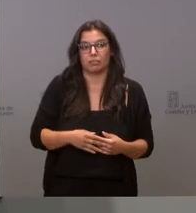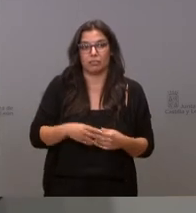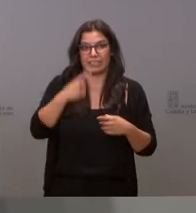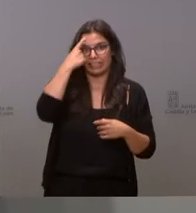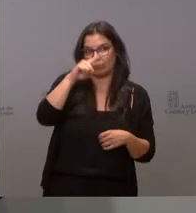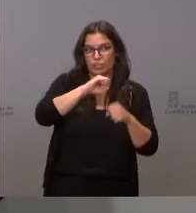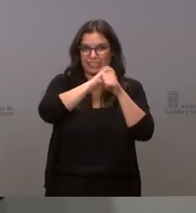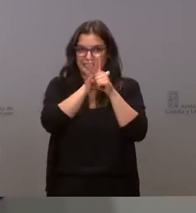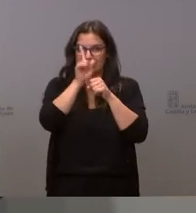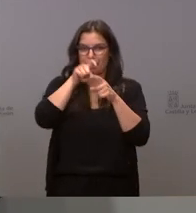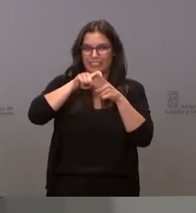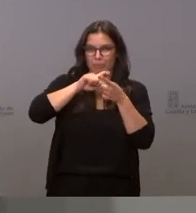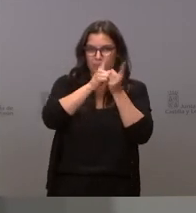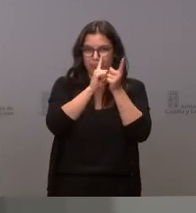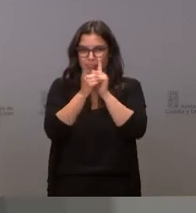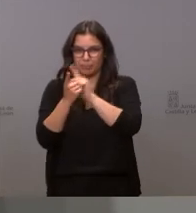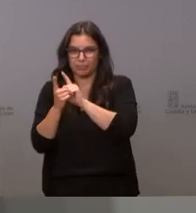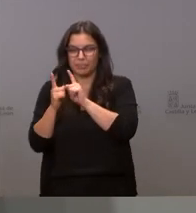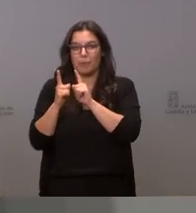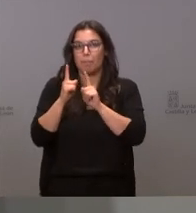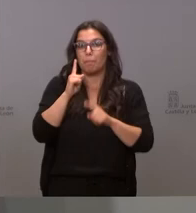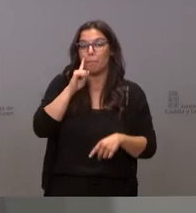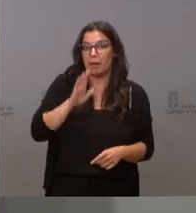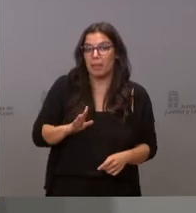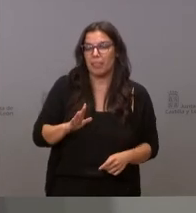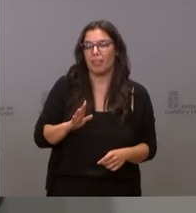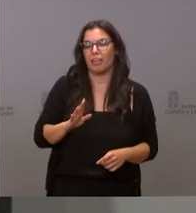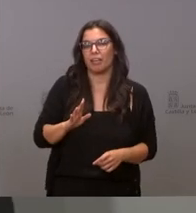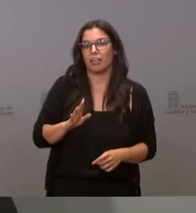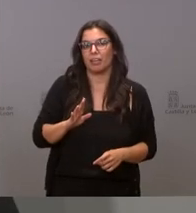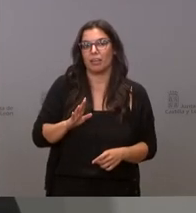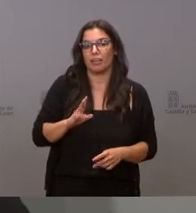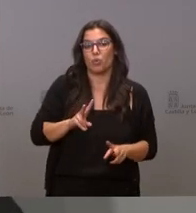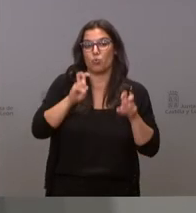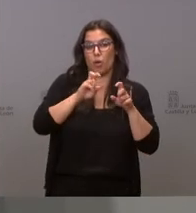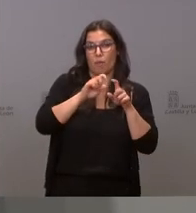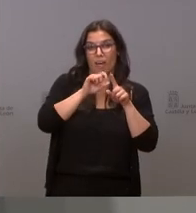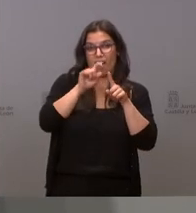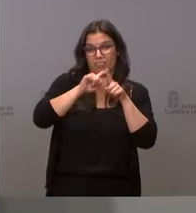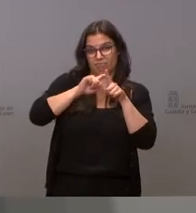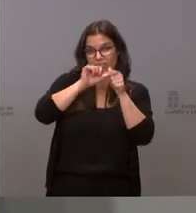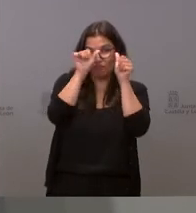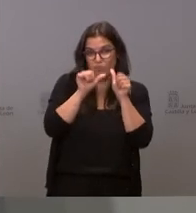las variantes que tenemos en este momento es que no parece que haya ninguna de las nuevas variantes que tenga una